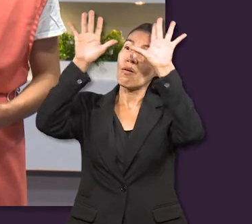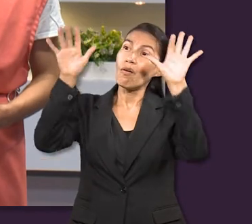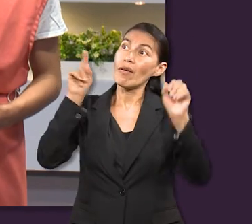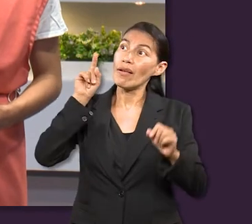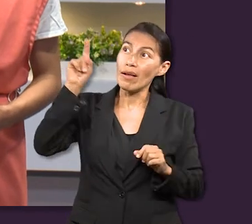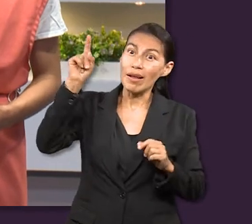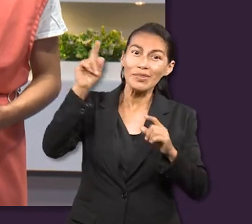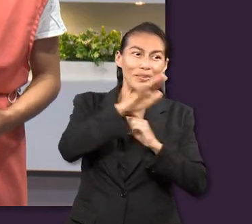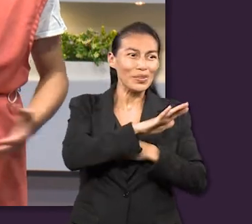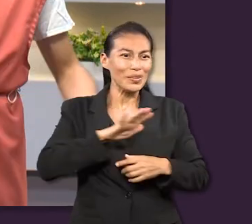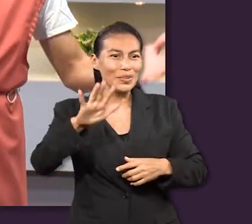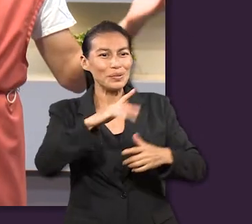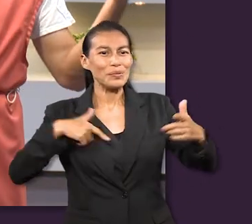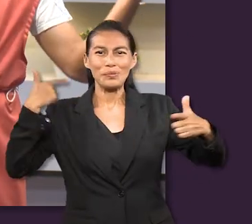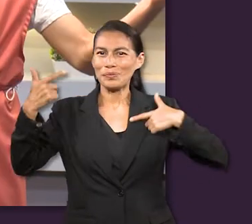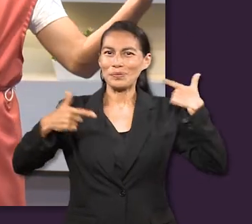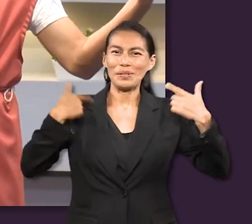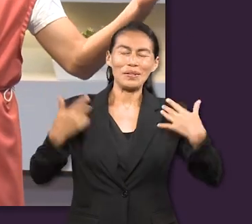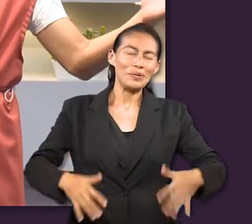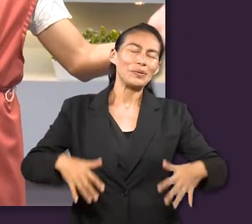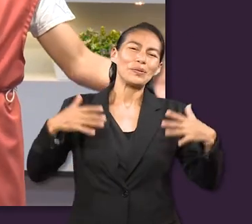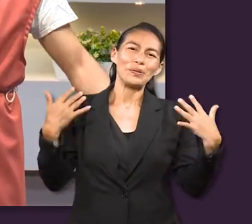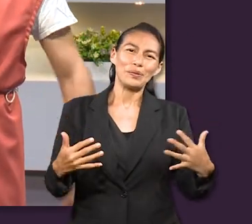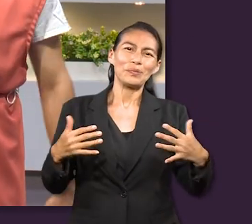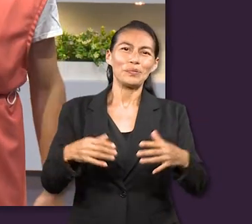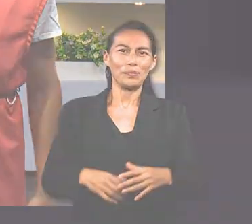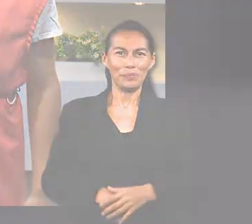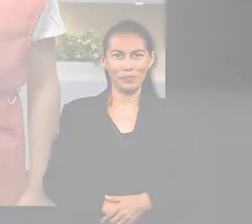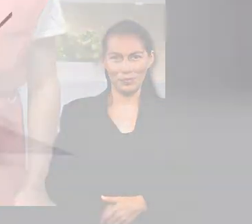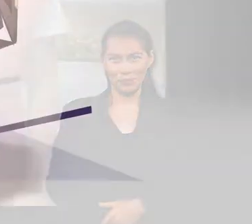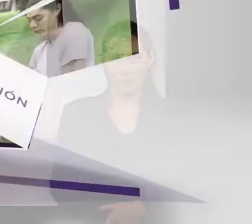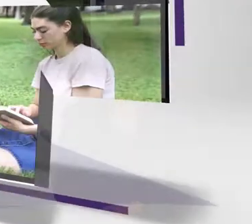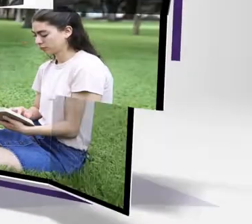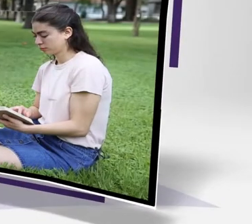revelación de sus glorias, os gocéis con gran alegría.